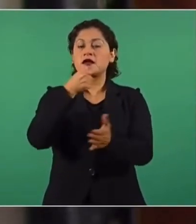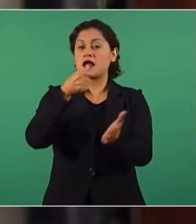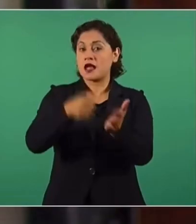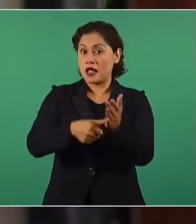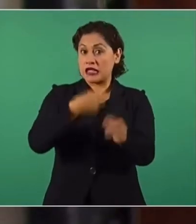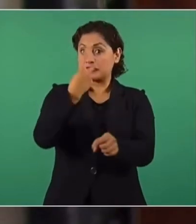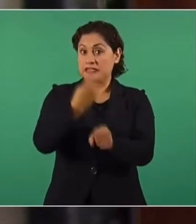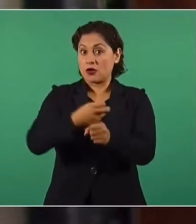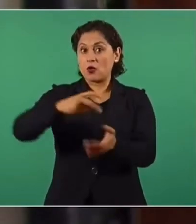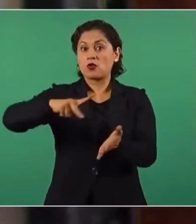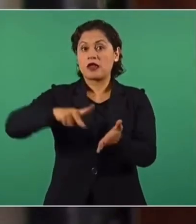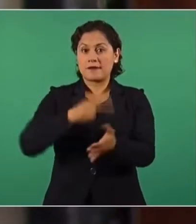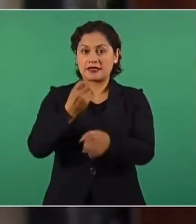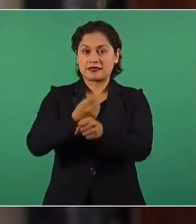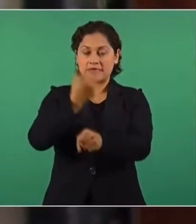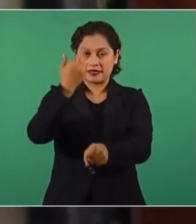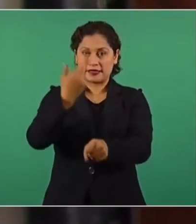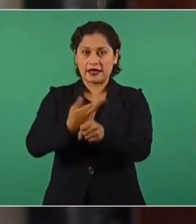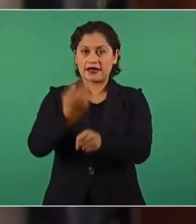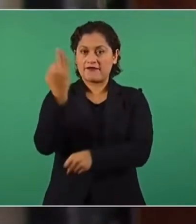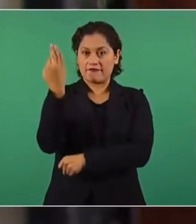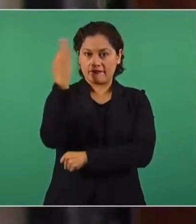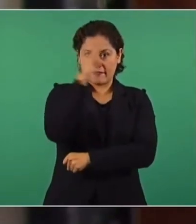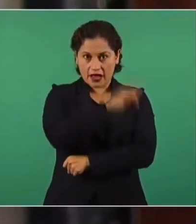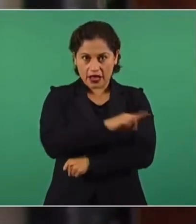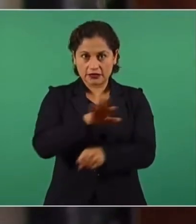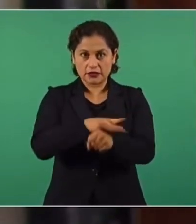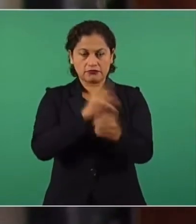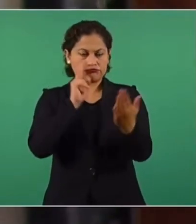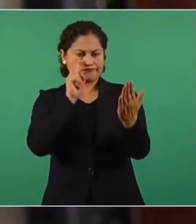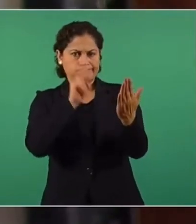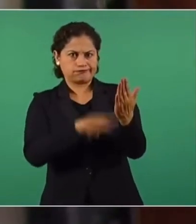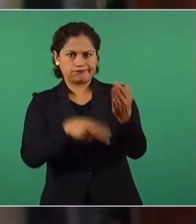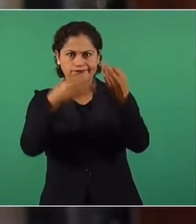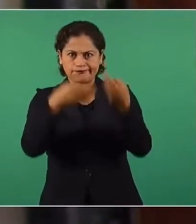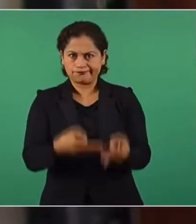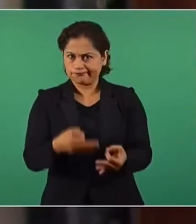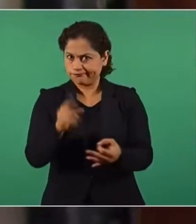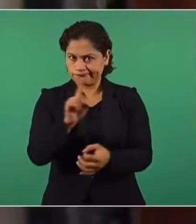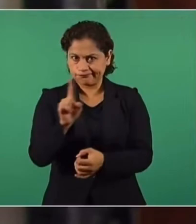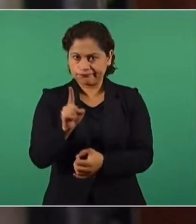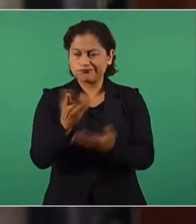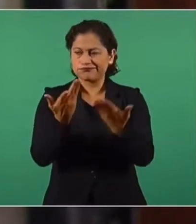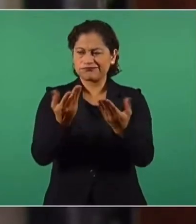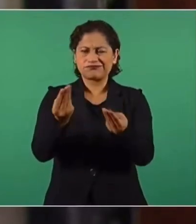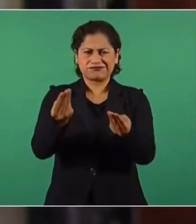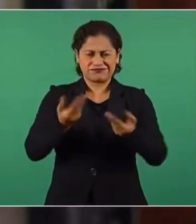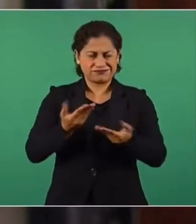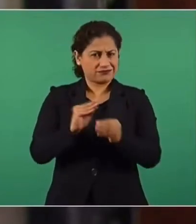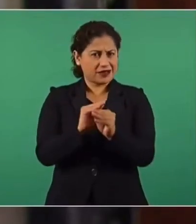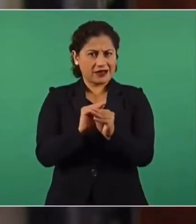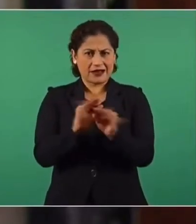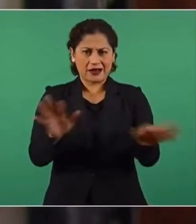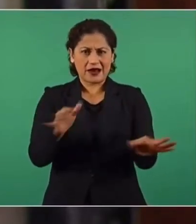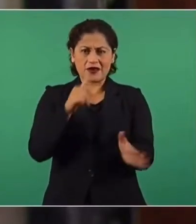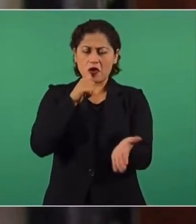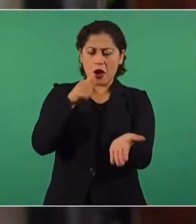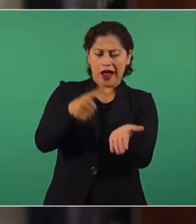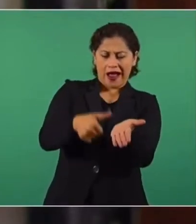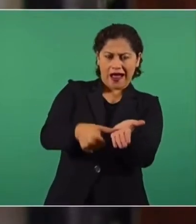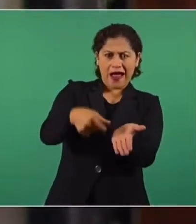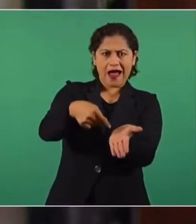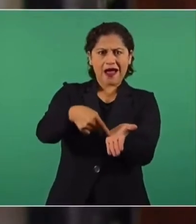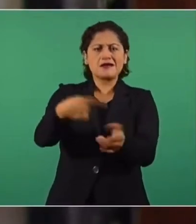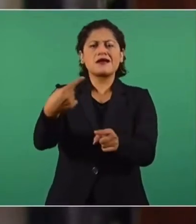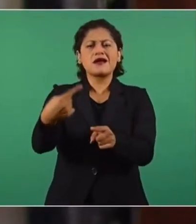Secretaría era falsa, porque no era oficial el documento. Que nos aclare de quién fue esta idea de esta